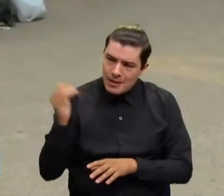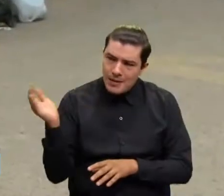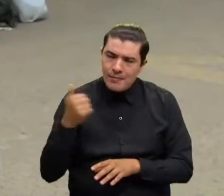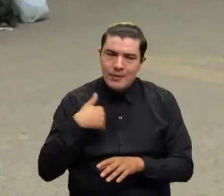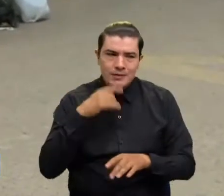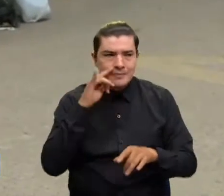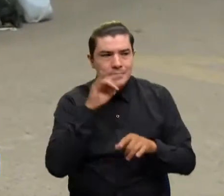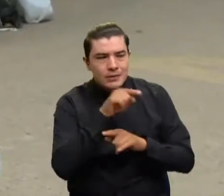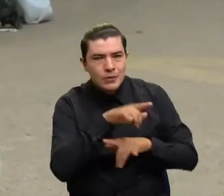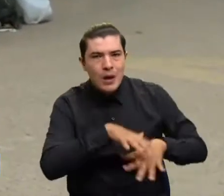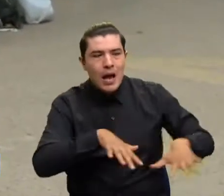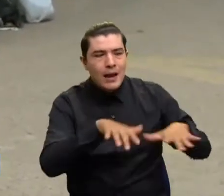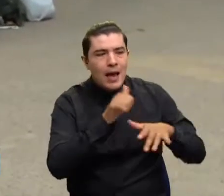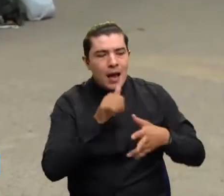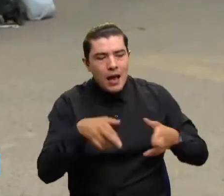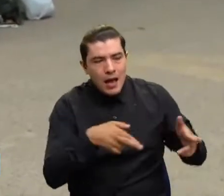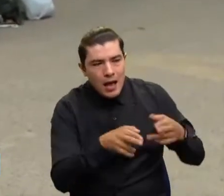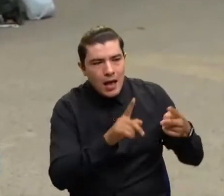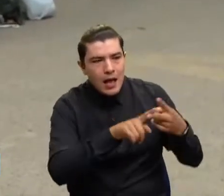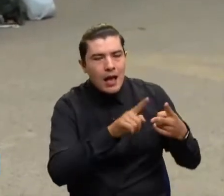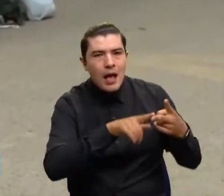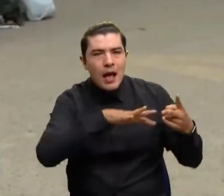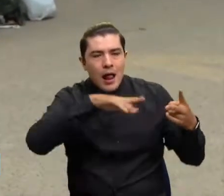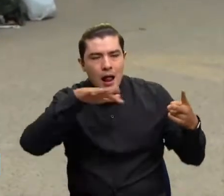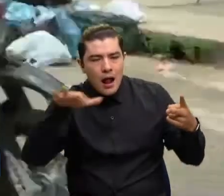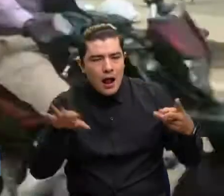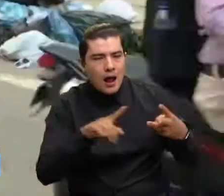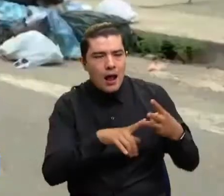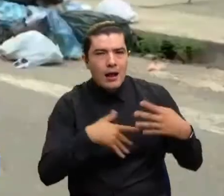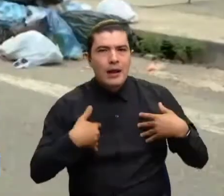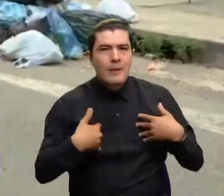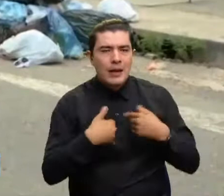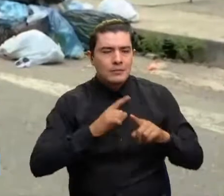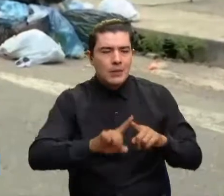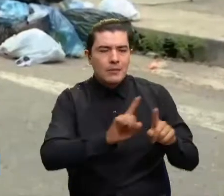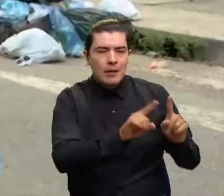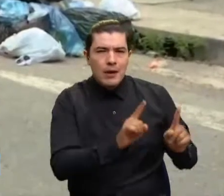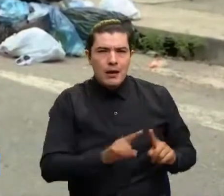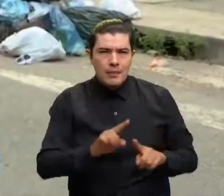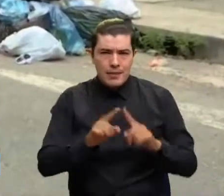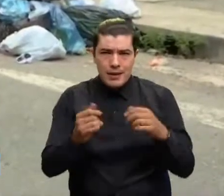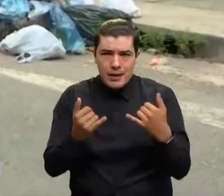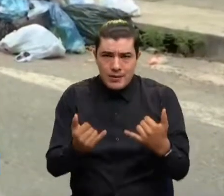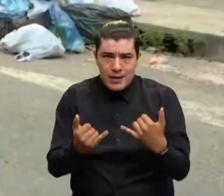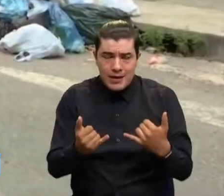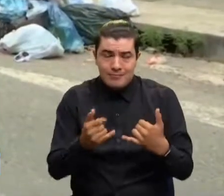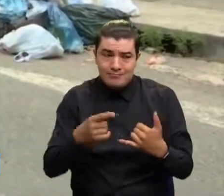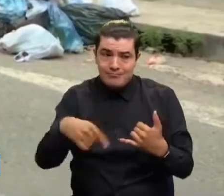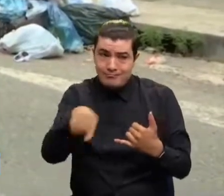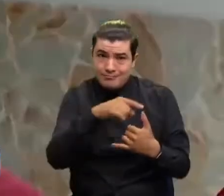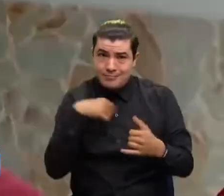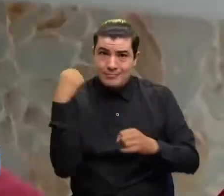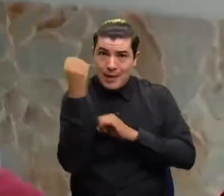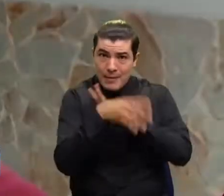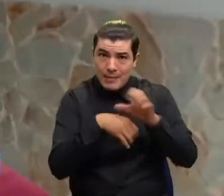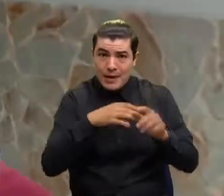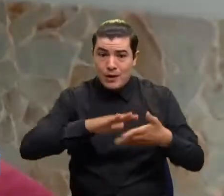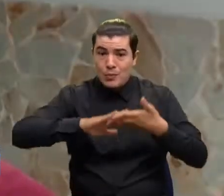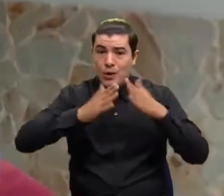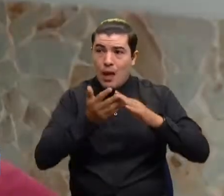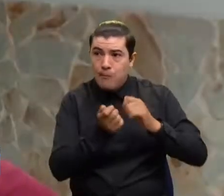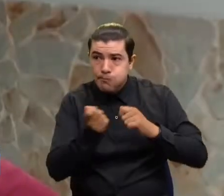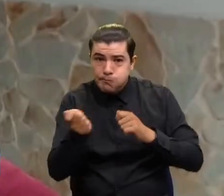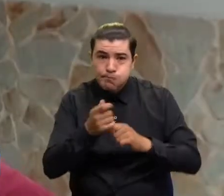fuentes hídricas, que teníamos biodiversidad y que hoy tenemos una comunidad que va a ser perjudicada, donde